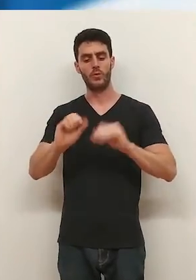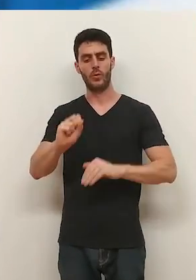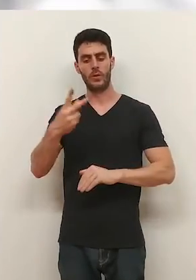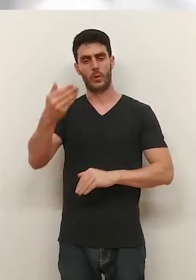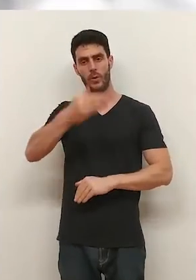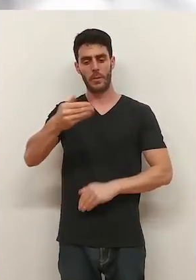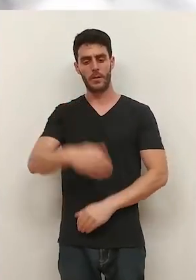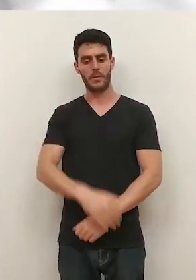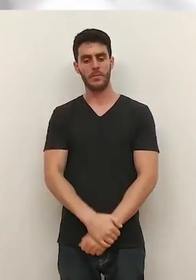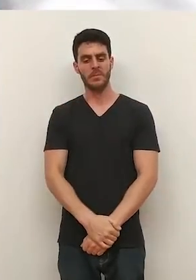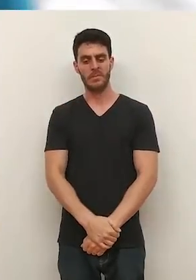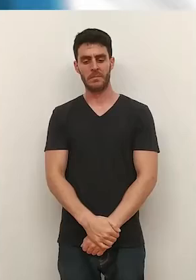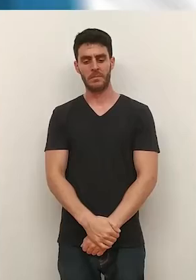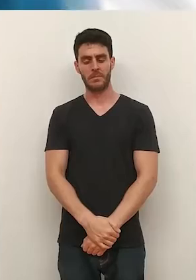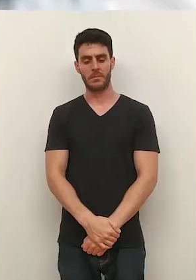en Segunda B.